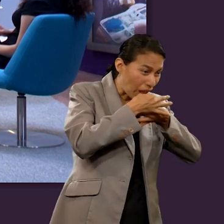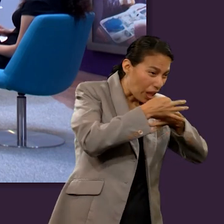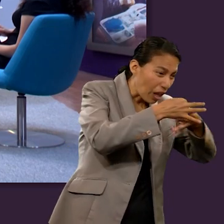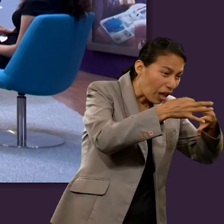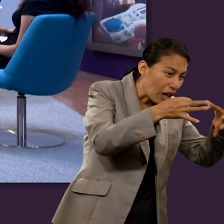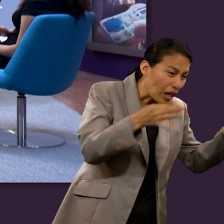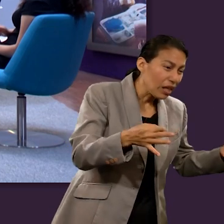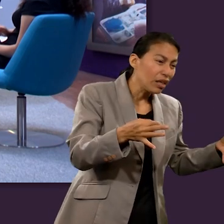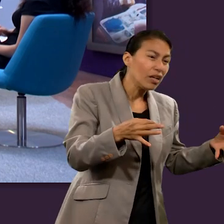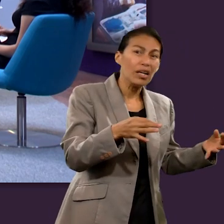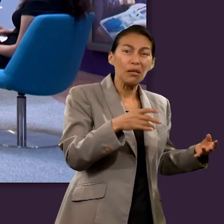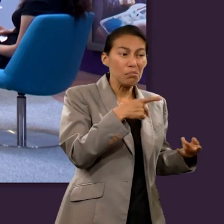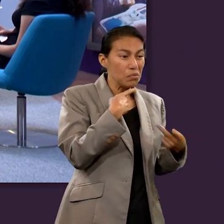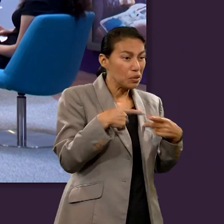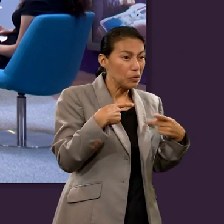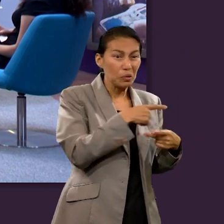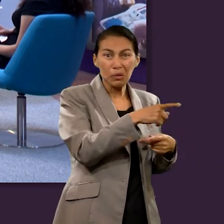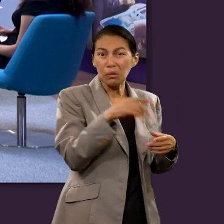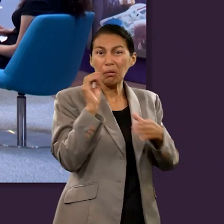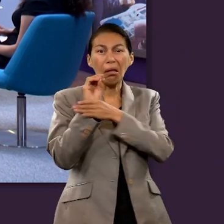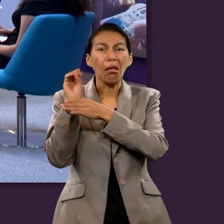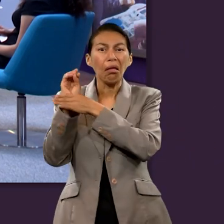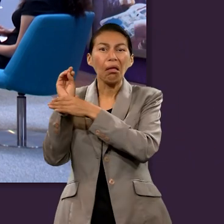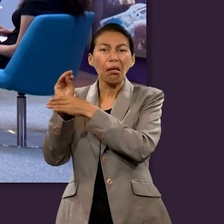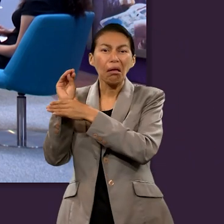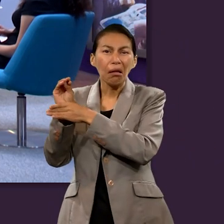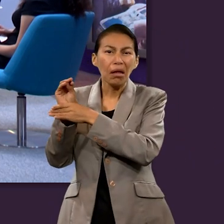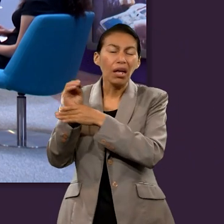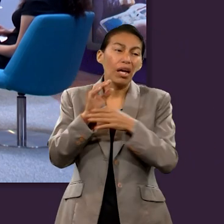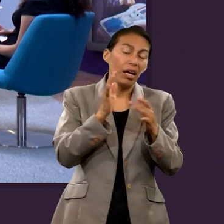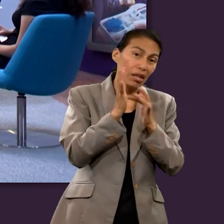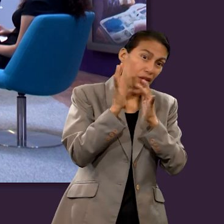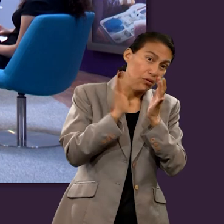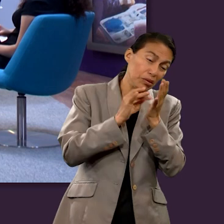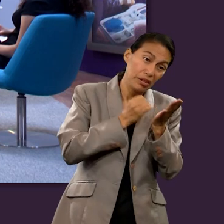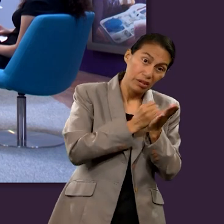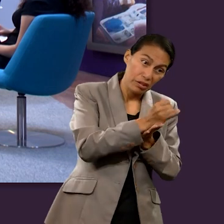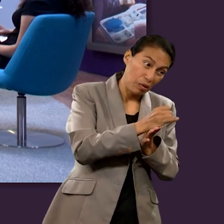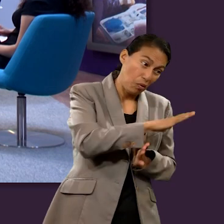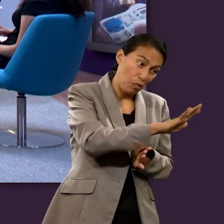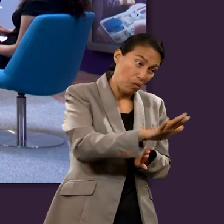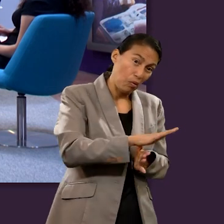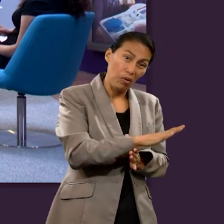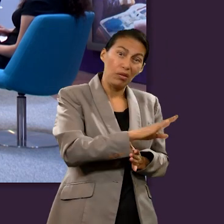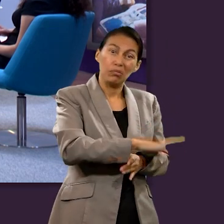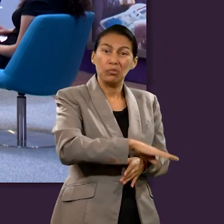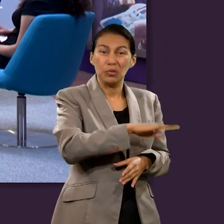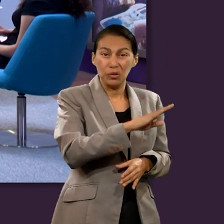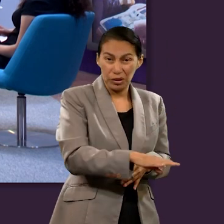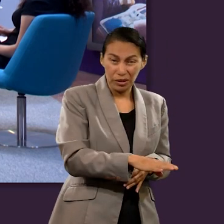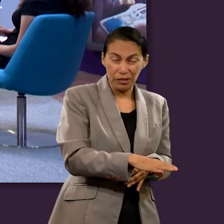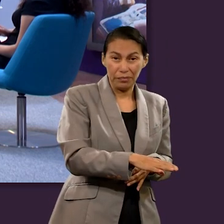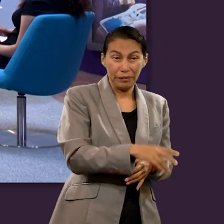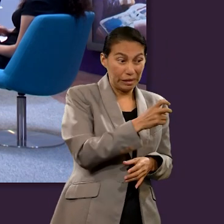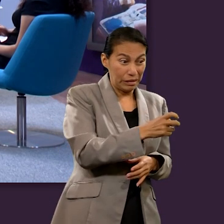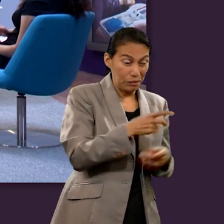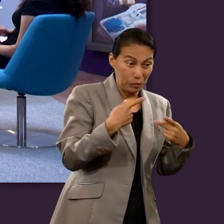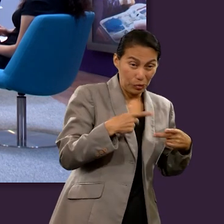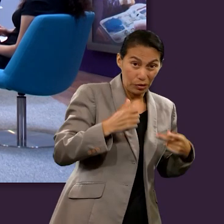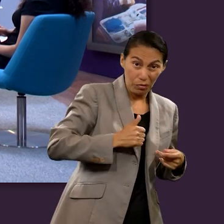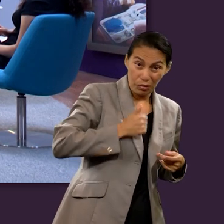tal manera que Dios decidió a destruirlos a todos. Entonces, realmente, esas personas